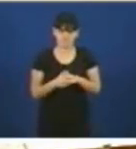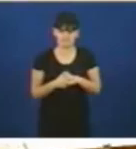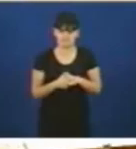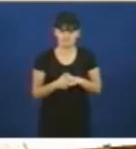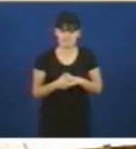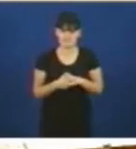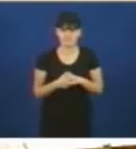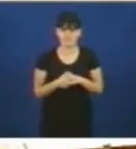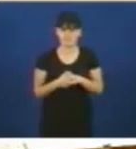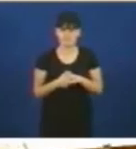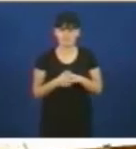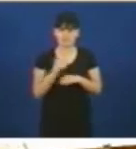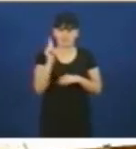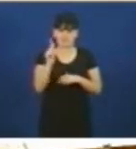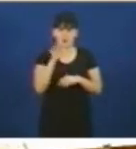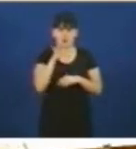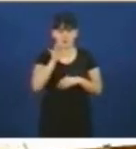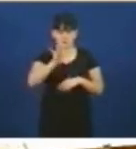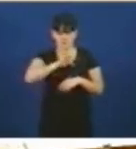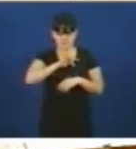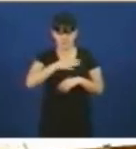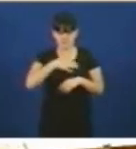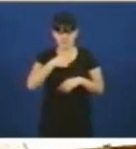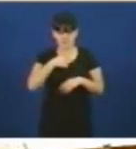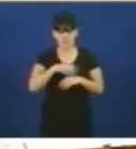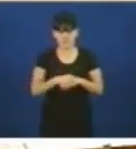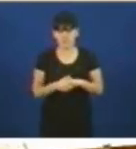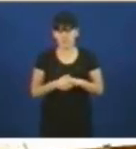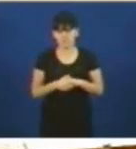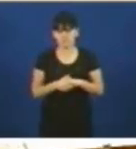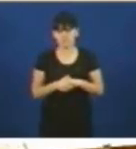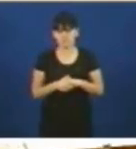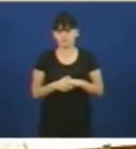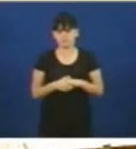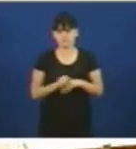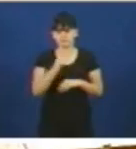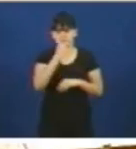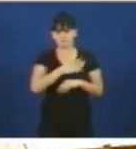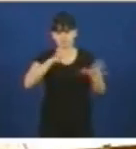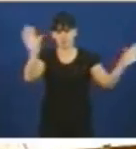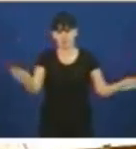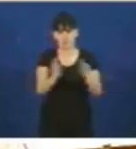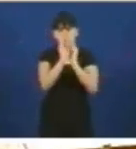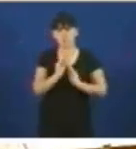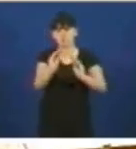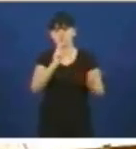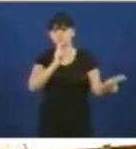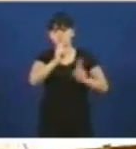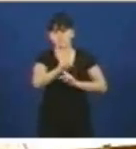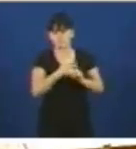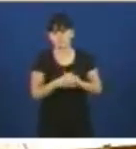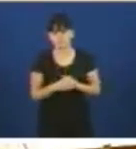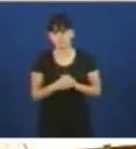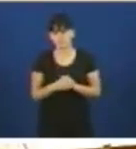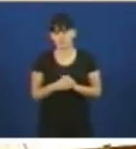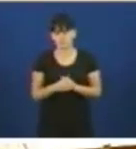a é tempo toca mámín agora toca mámín señor conselleiro vou concretar a súa intervención todos os governos anteriores eran